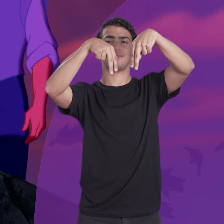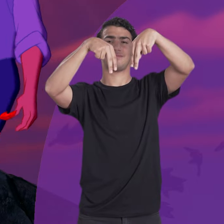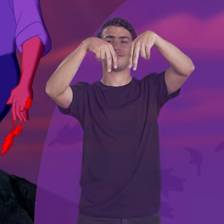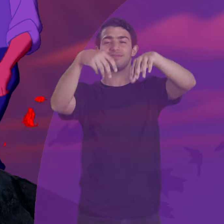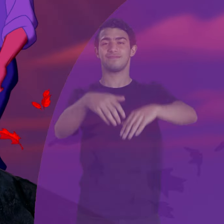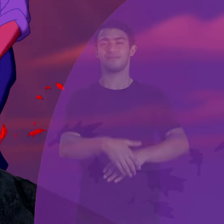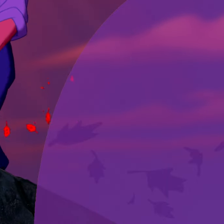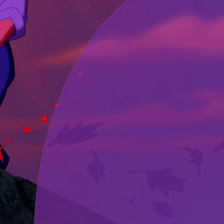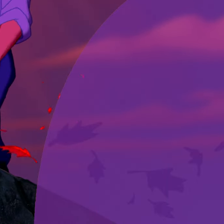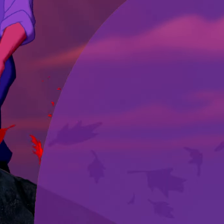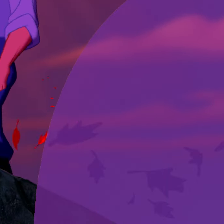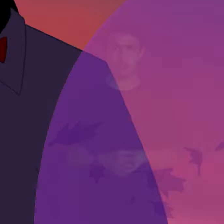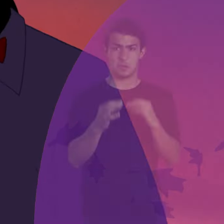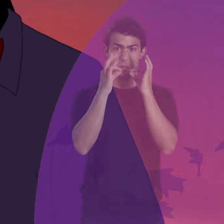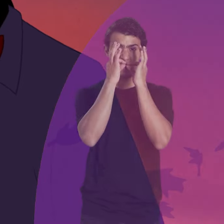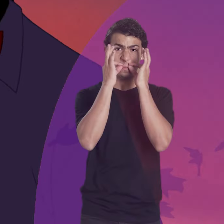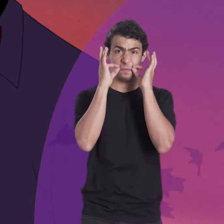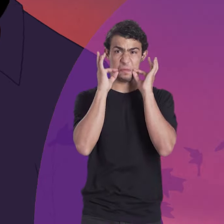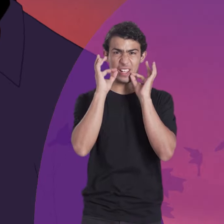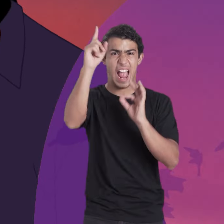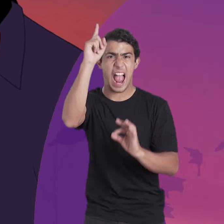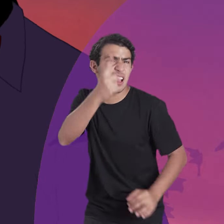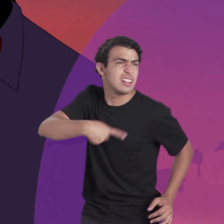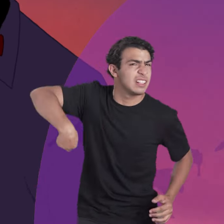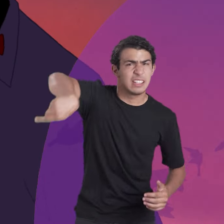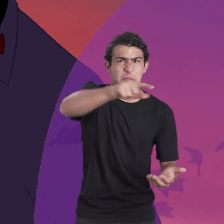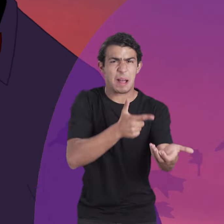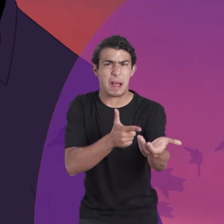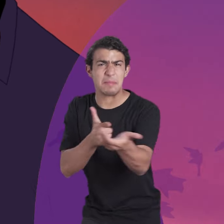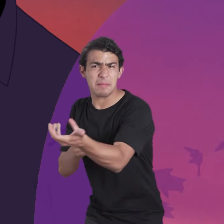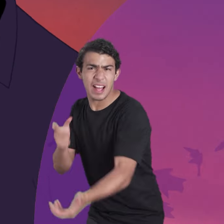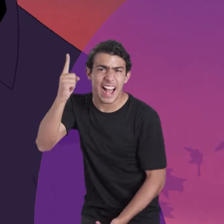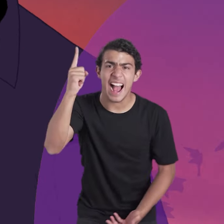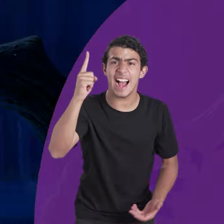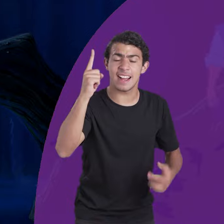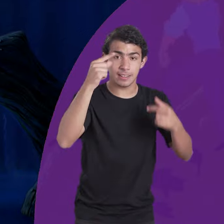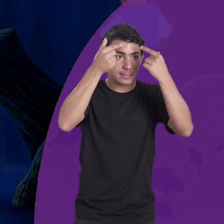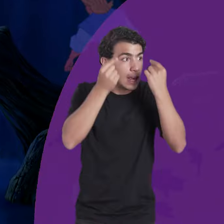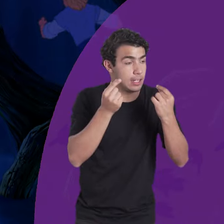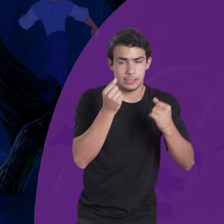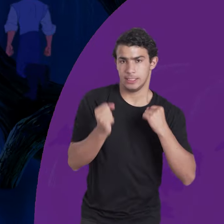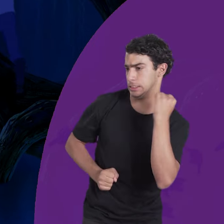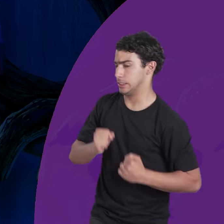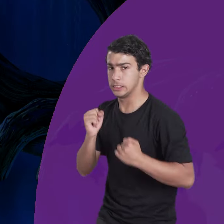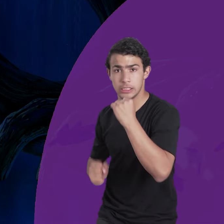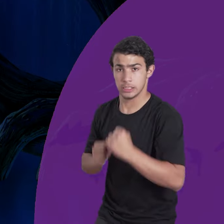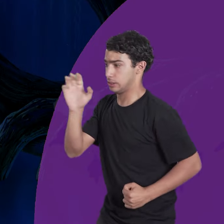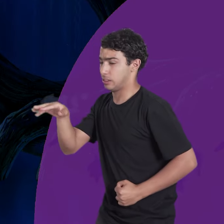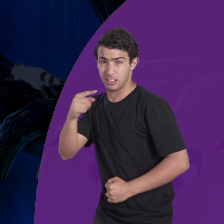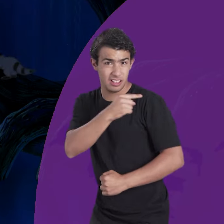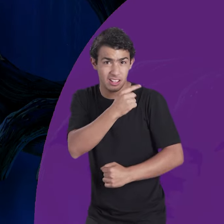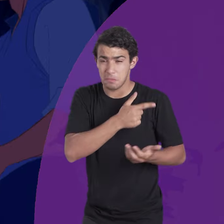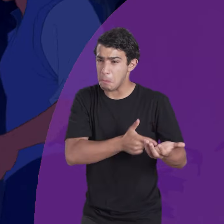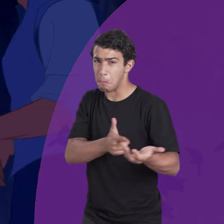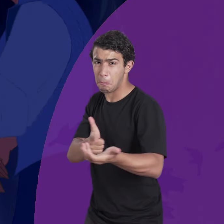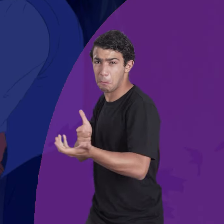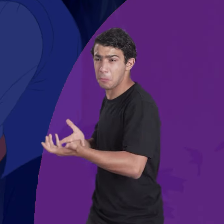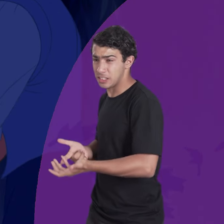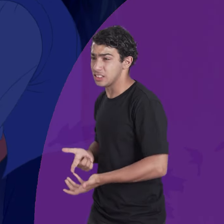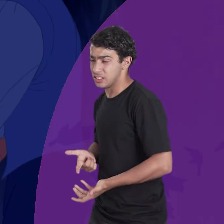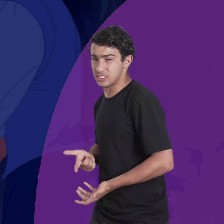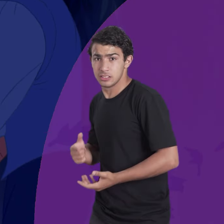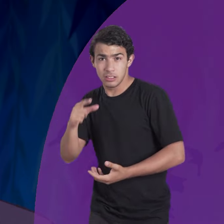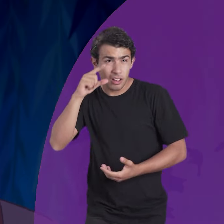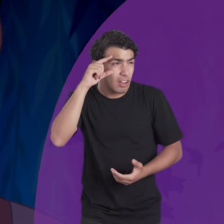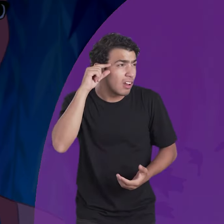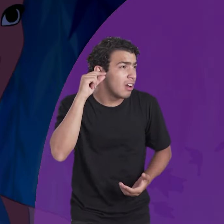una batalla se libra en la costa. Eliminaremos a los salvajes de una vez por todas. Le advierte a Pocahontas sobre el ataque hacia